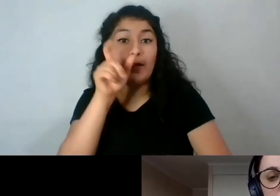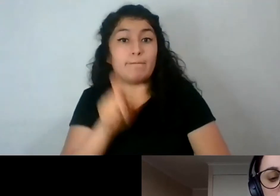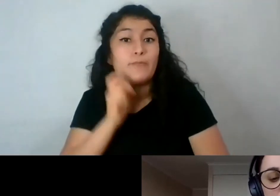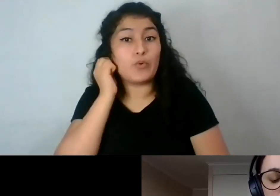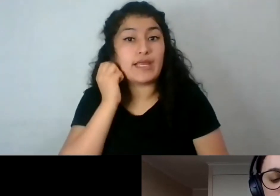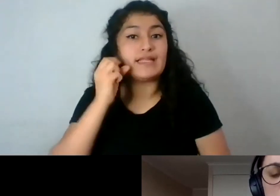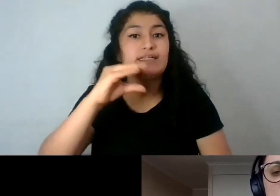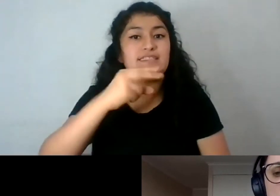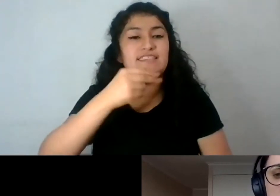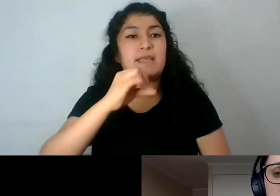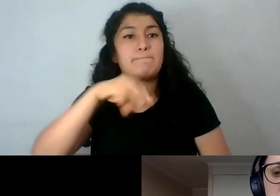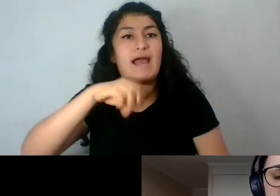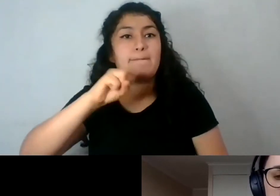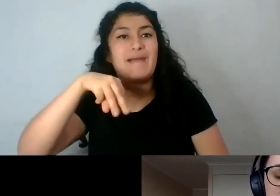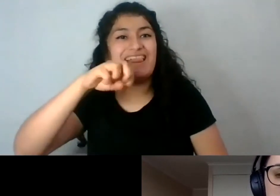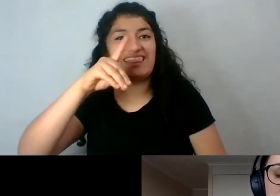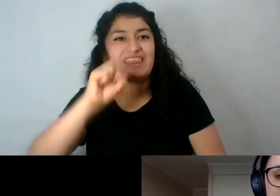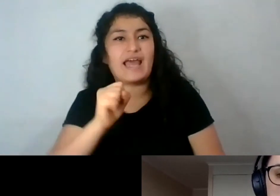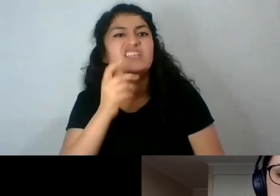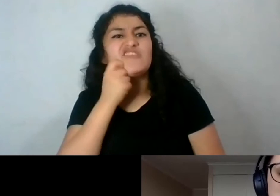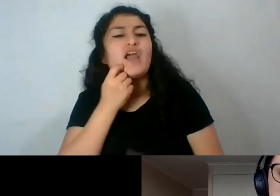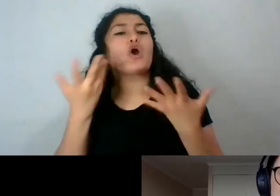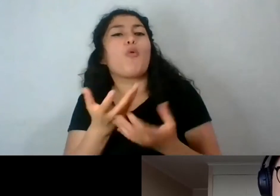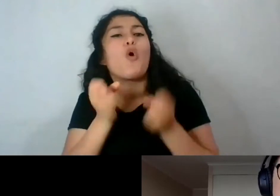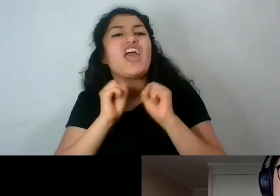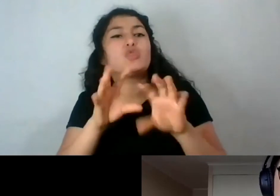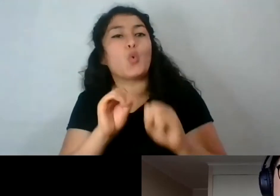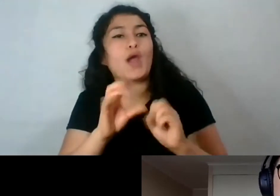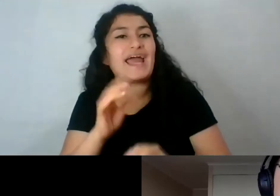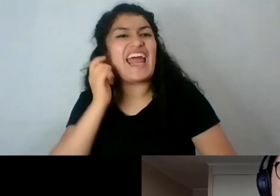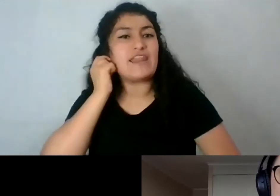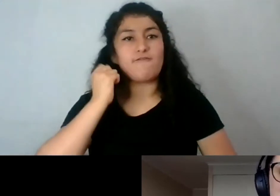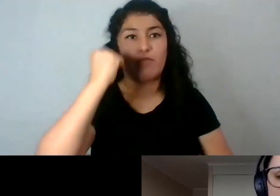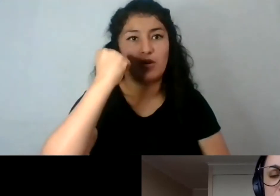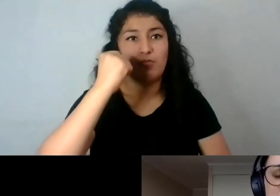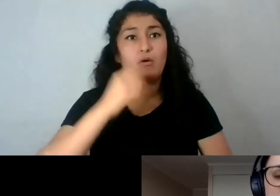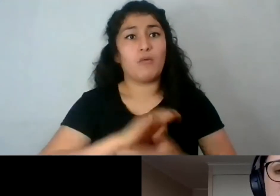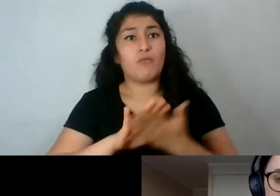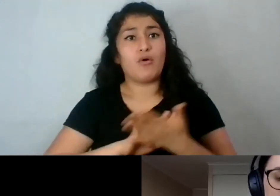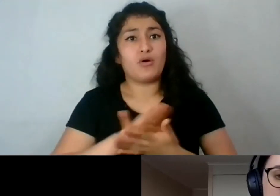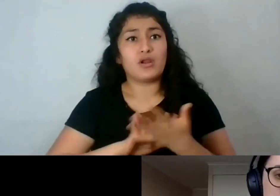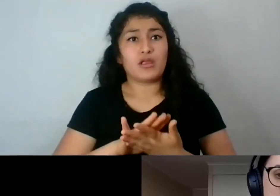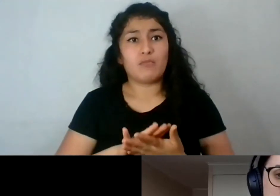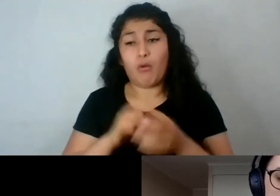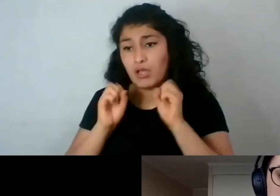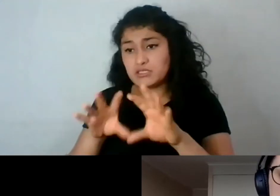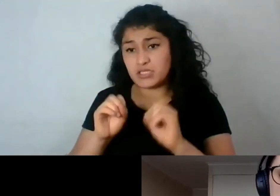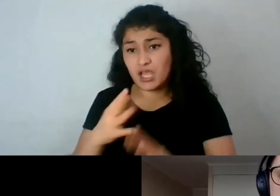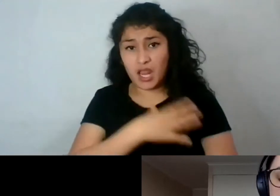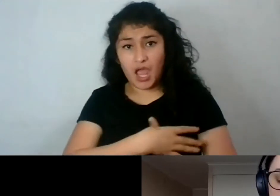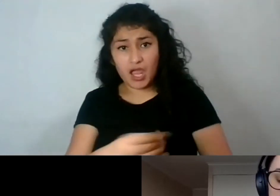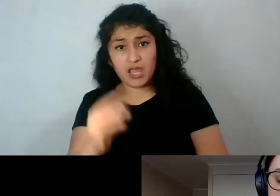lúcida, cómo educar en el feminismo, ella plantea, o sea, enséñala a tu hija que no es necesario que sea una supermujer, ¿no?